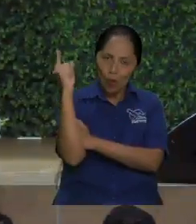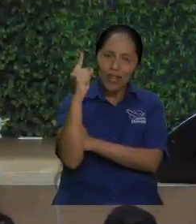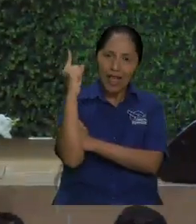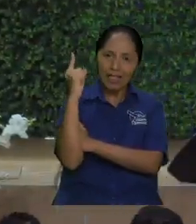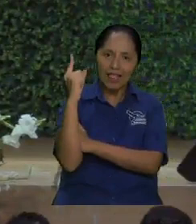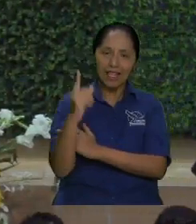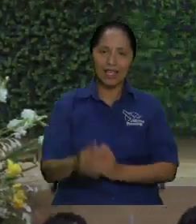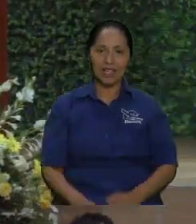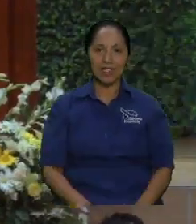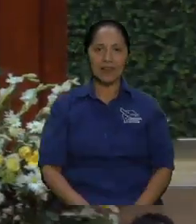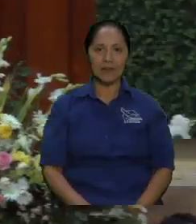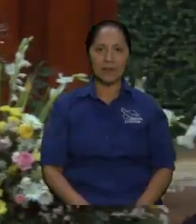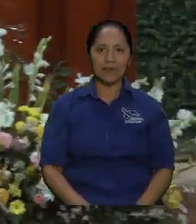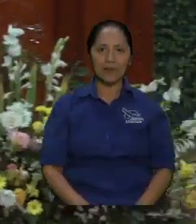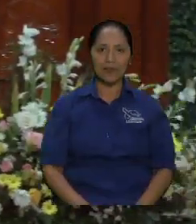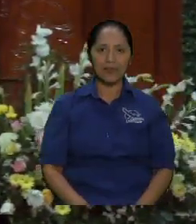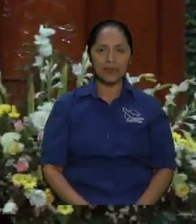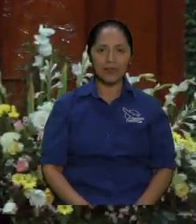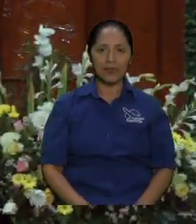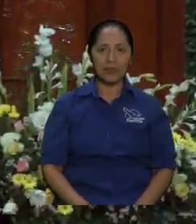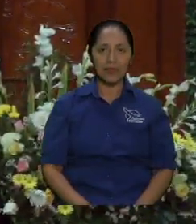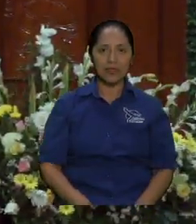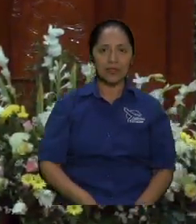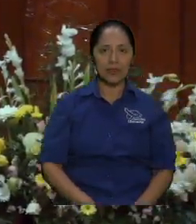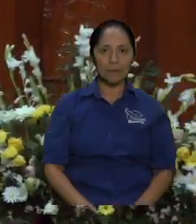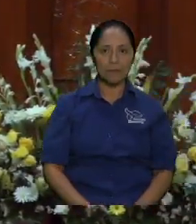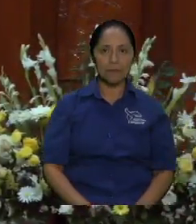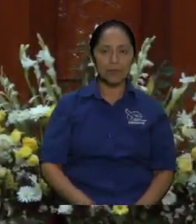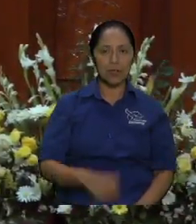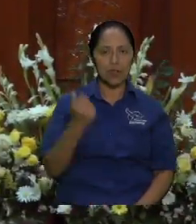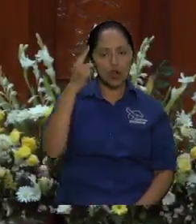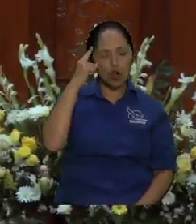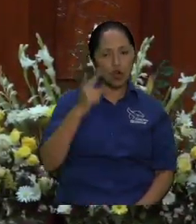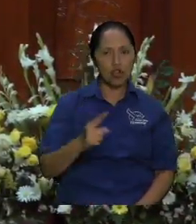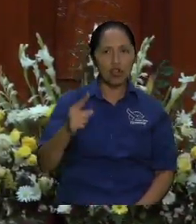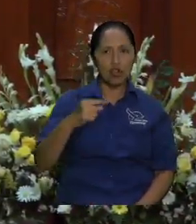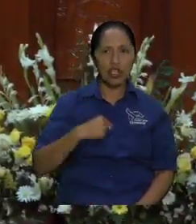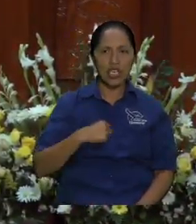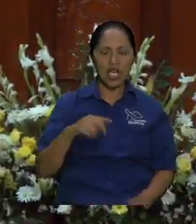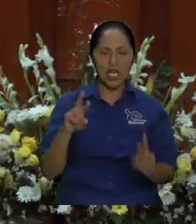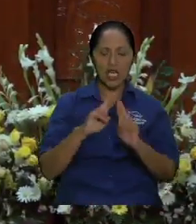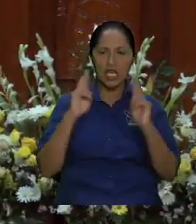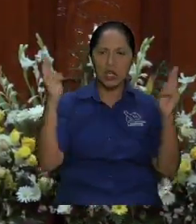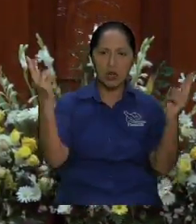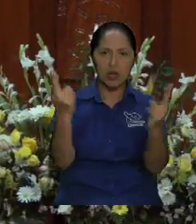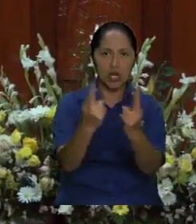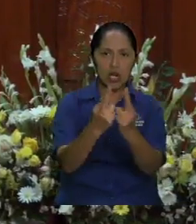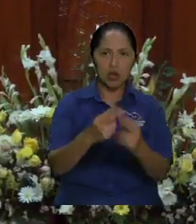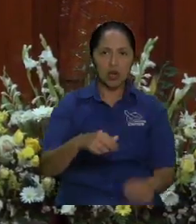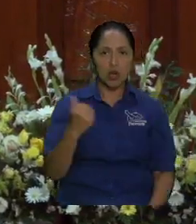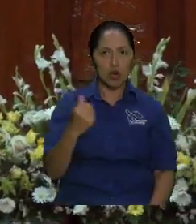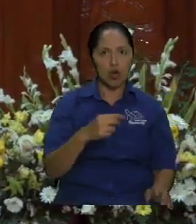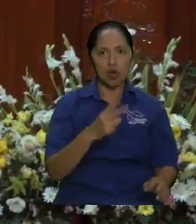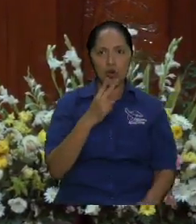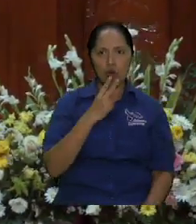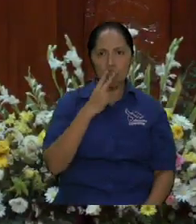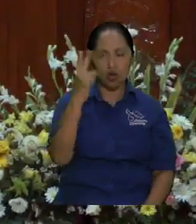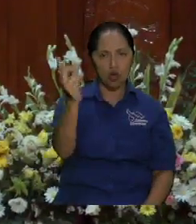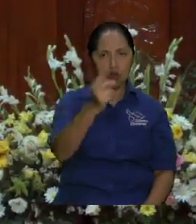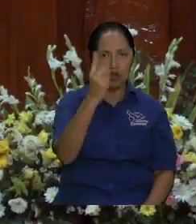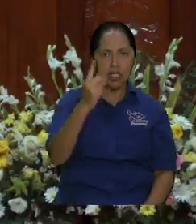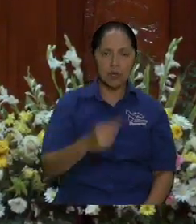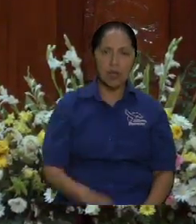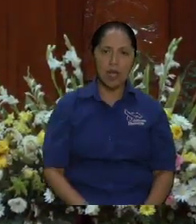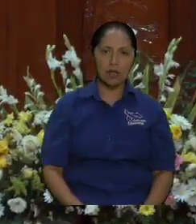porque un día estábamos en una reunión con unos hermanos y se acercó un hermano y me dijo hermano yo acabo de venir de viaje no sé dónde que bien hermano que